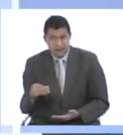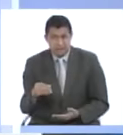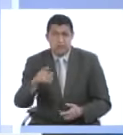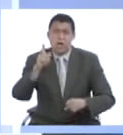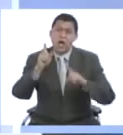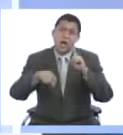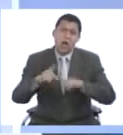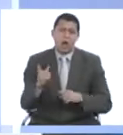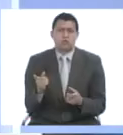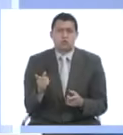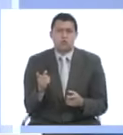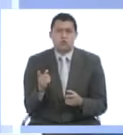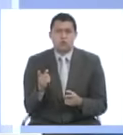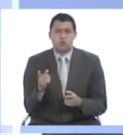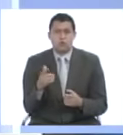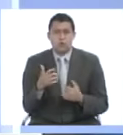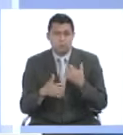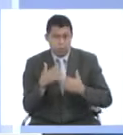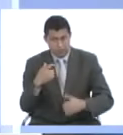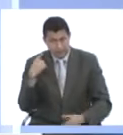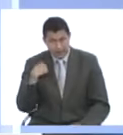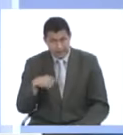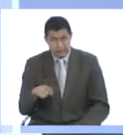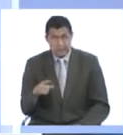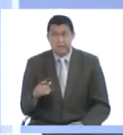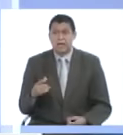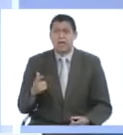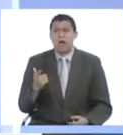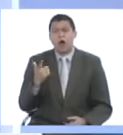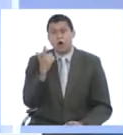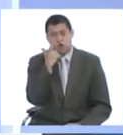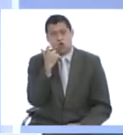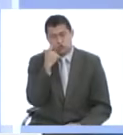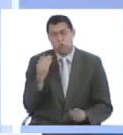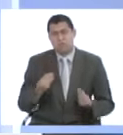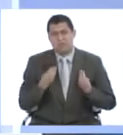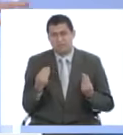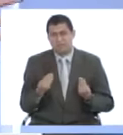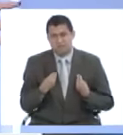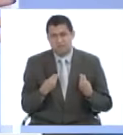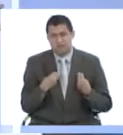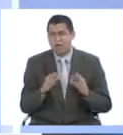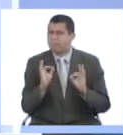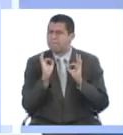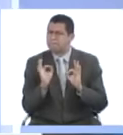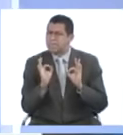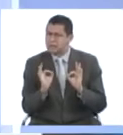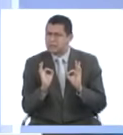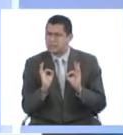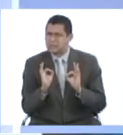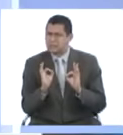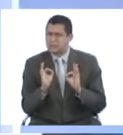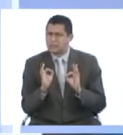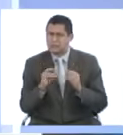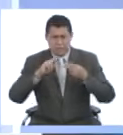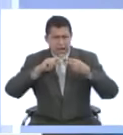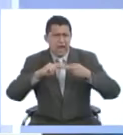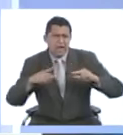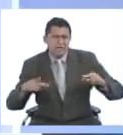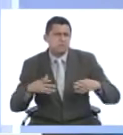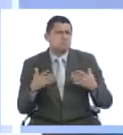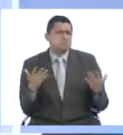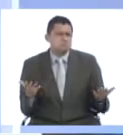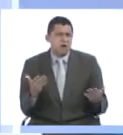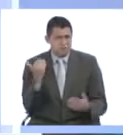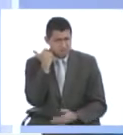alguno de los factores que ocurren es el estilo de vida. Pero, ¿en qué consiste exactamente? Hablaban también de factores genéticos.